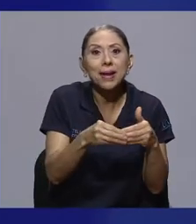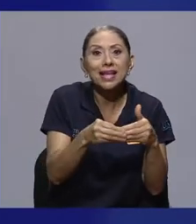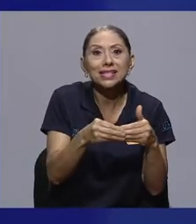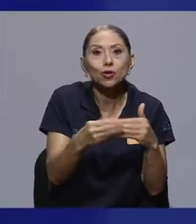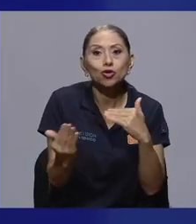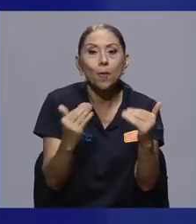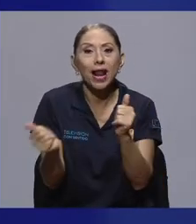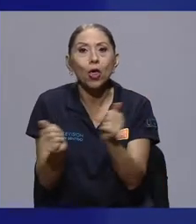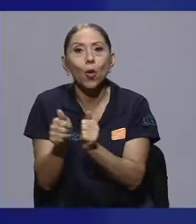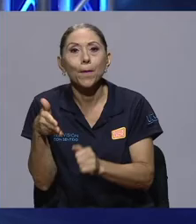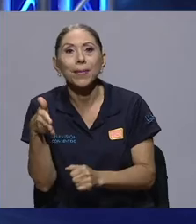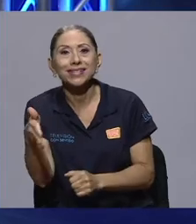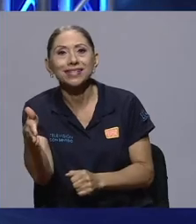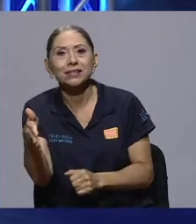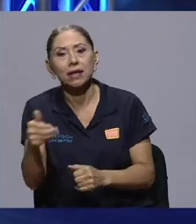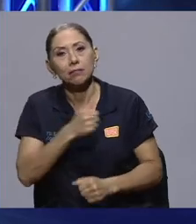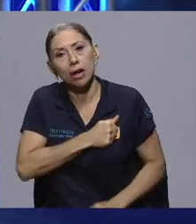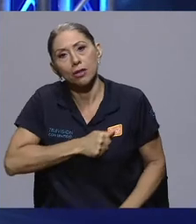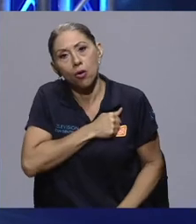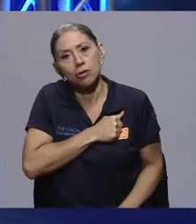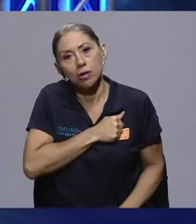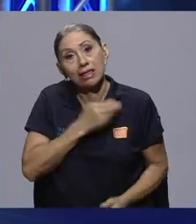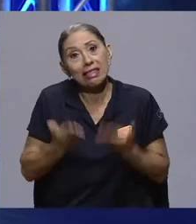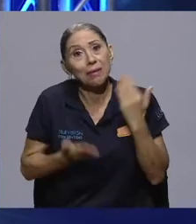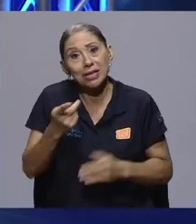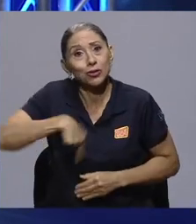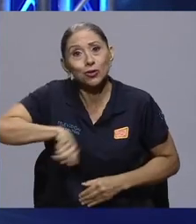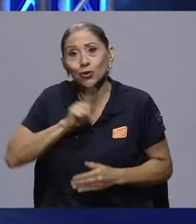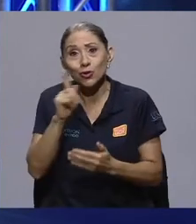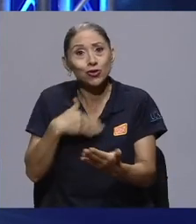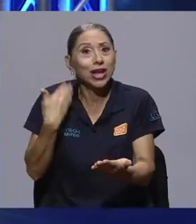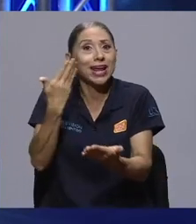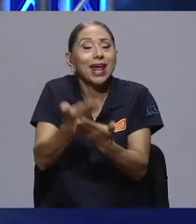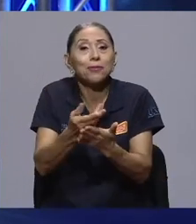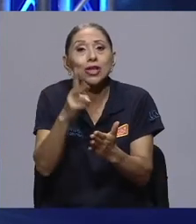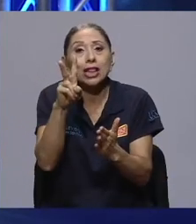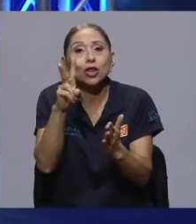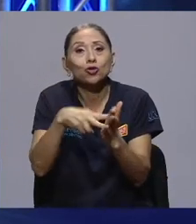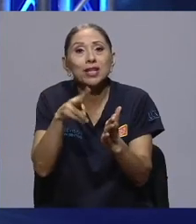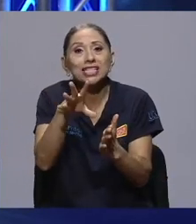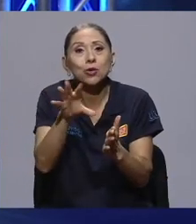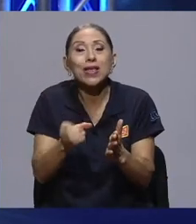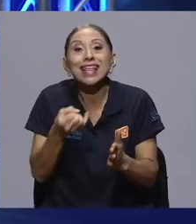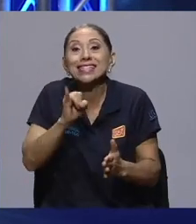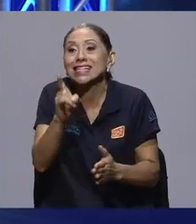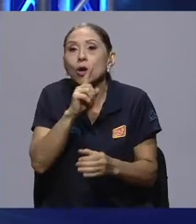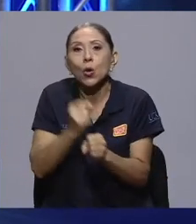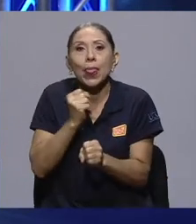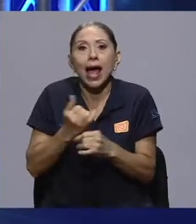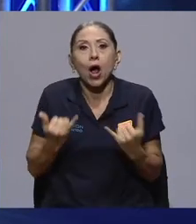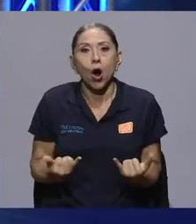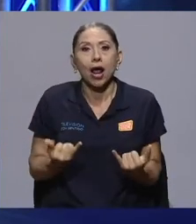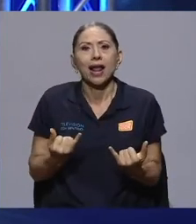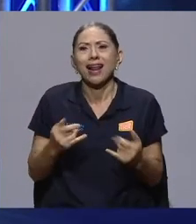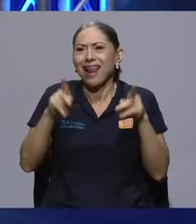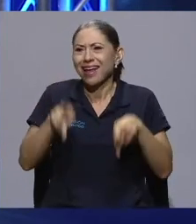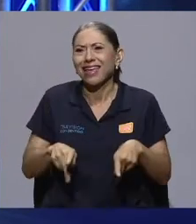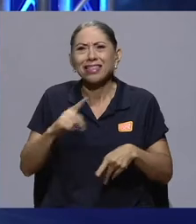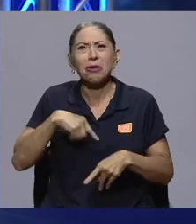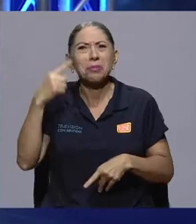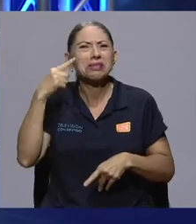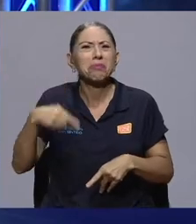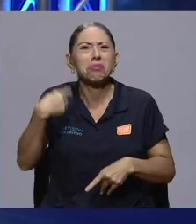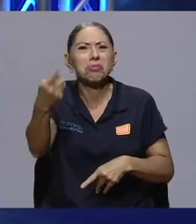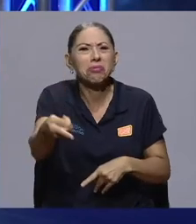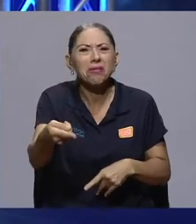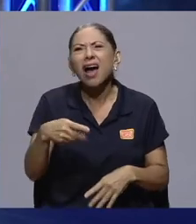lleguemos si no tomamos acciones hoy. Entonces, la gente no conecta con tiempos tan lejanos. O sea, en el 2050 yo digo, ah, yo voy a estar